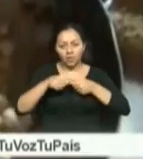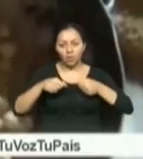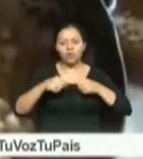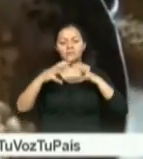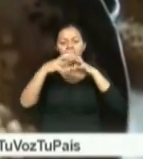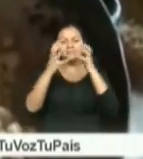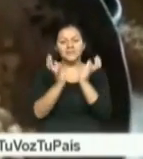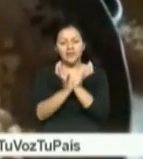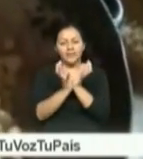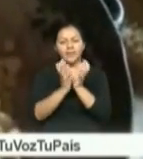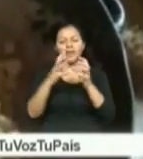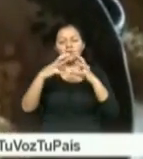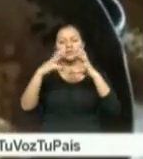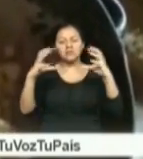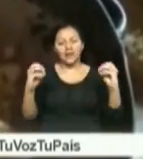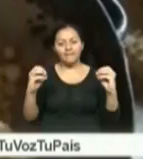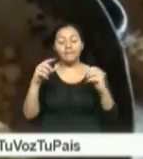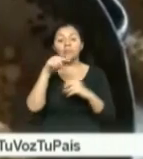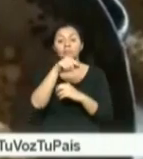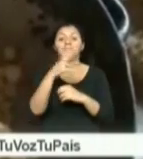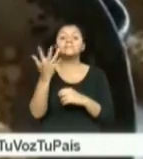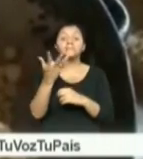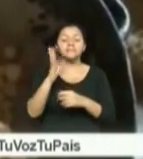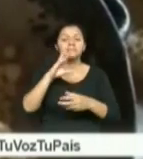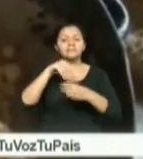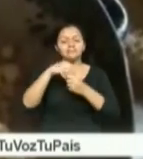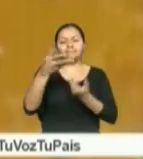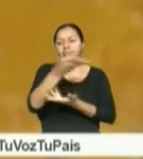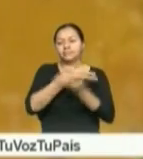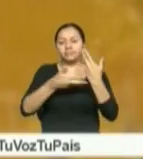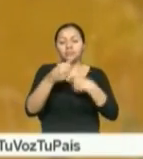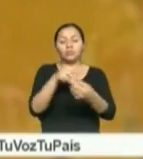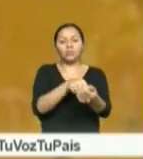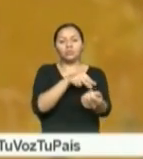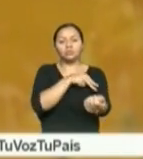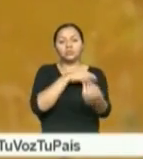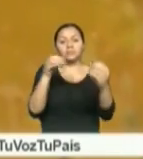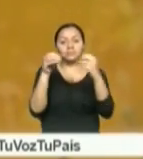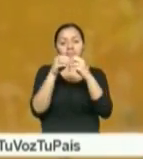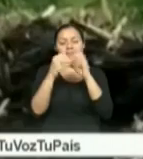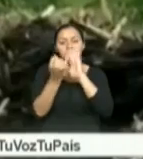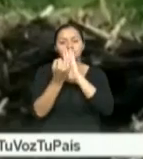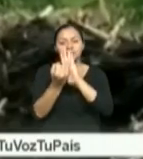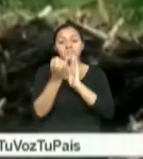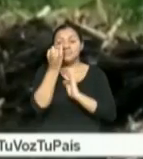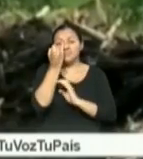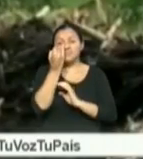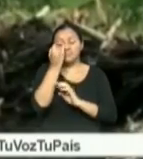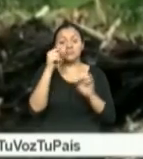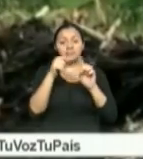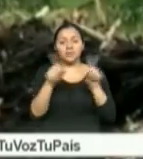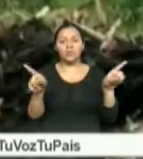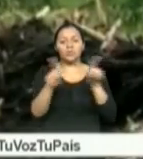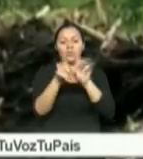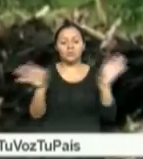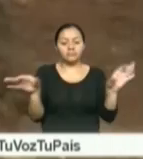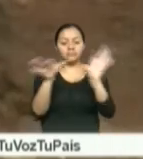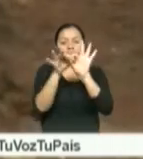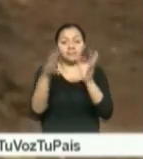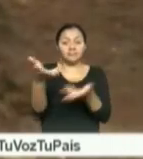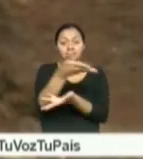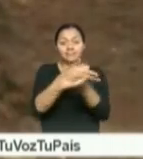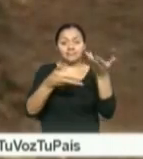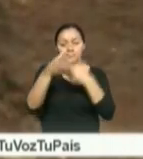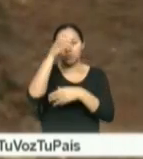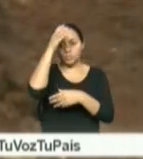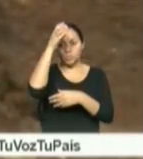Durante la época de la colonia, los españoles combinaron sus creencias con las costumbres y los símbolos indígenas, logrando así un sincretismo cultural